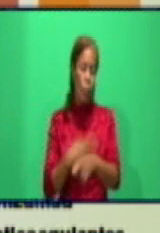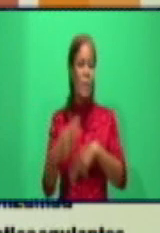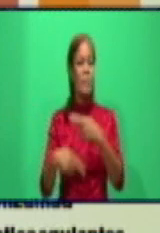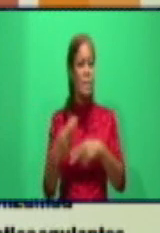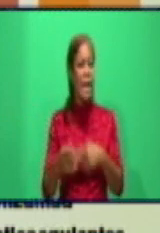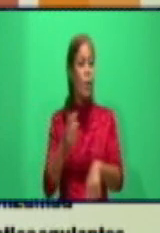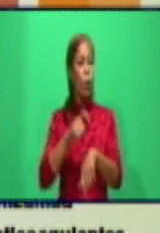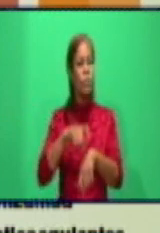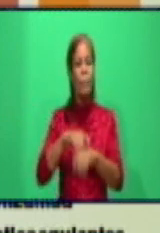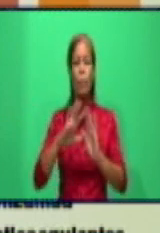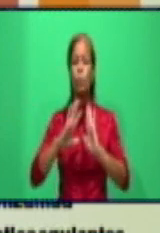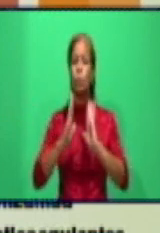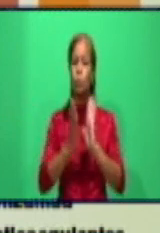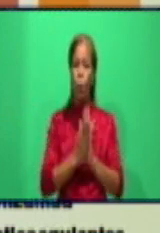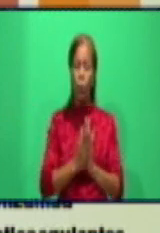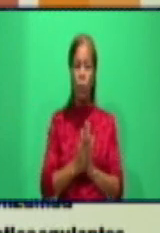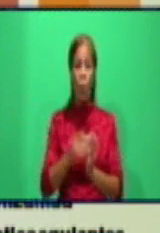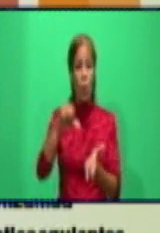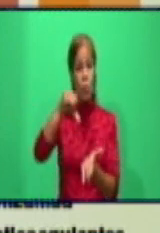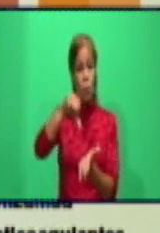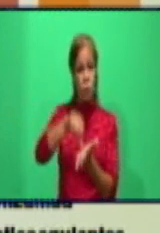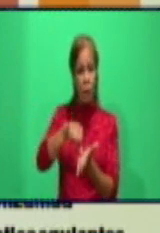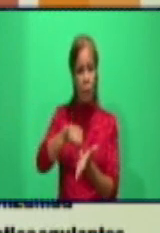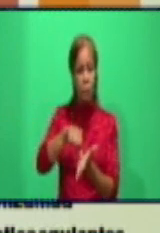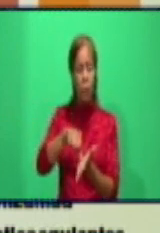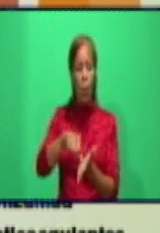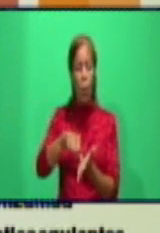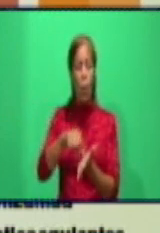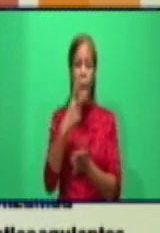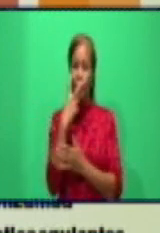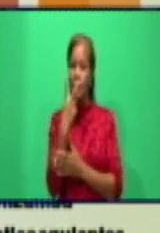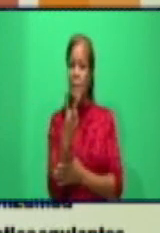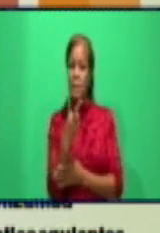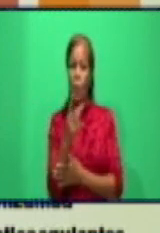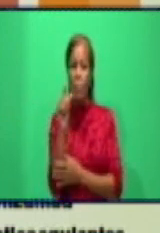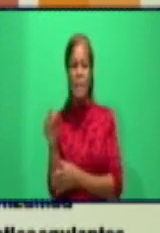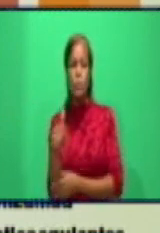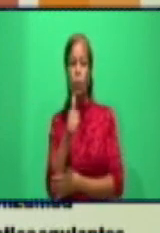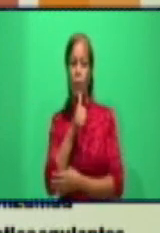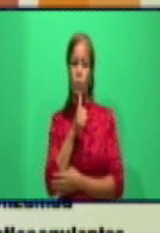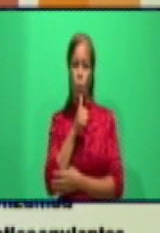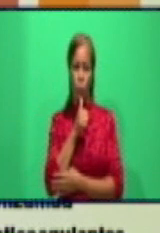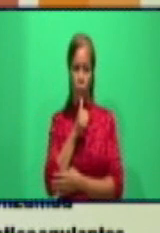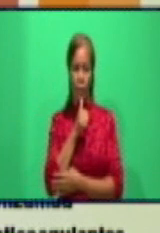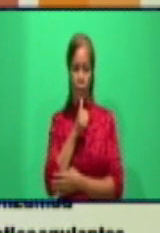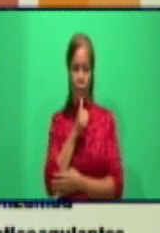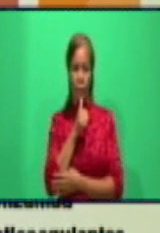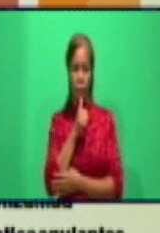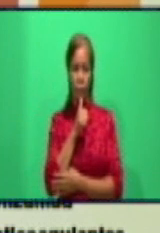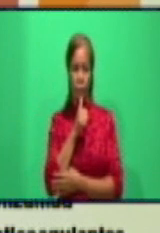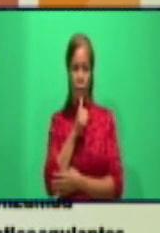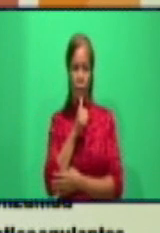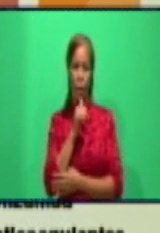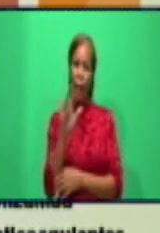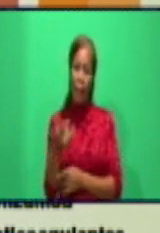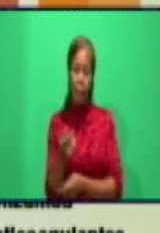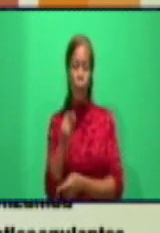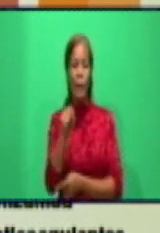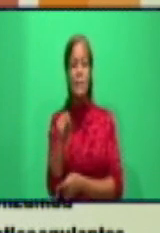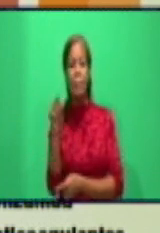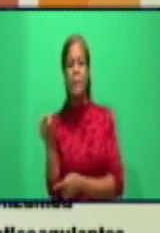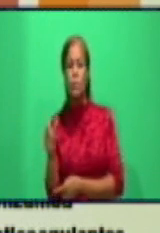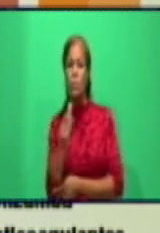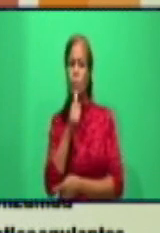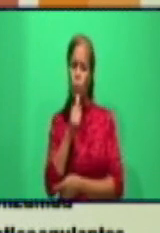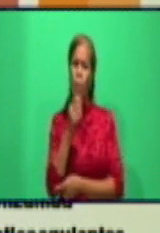de vigilancia, los centros de atención a sospechosos, los centros de confirmados o sospechosos de altos riesgos o de bajos